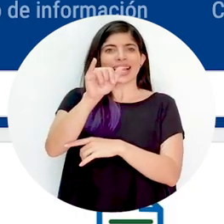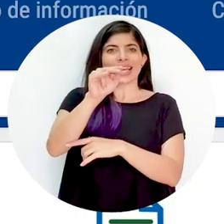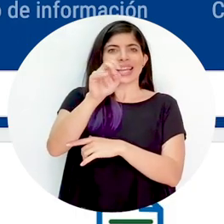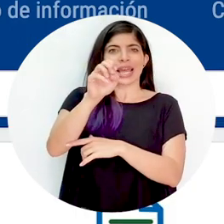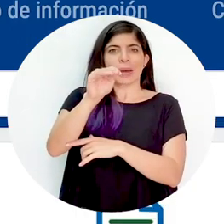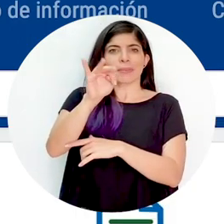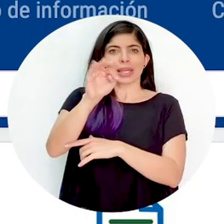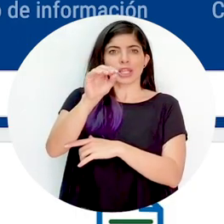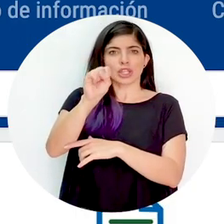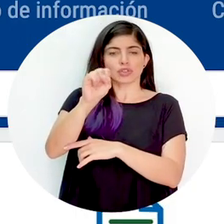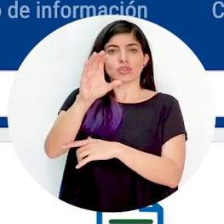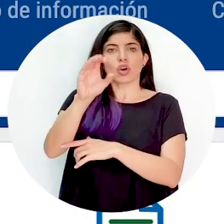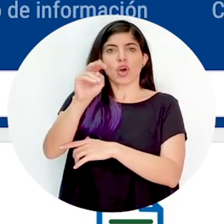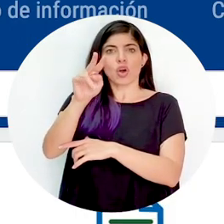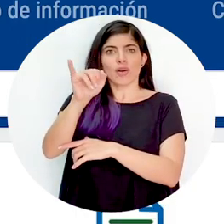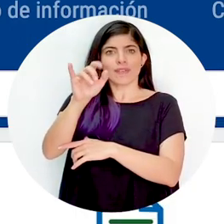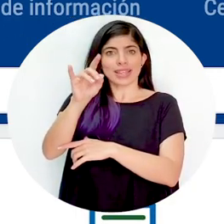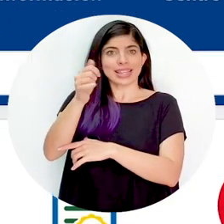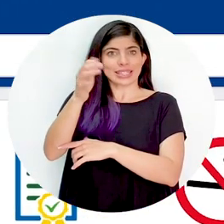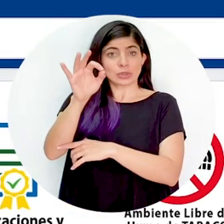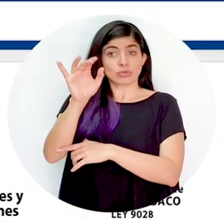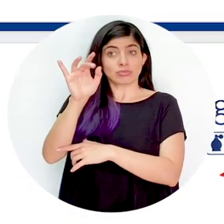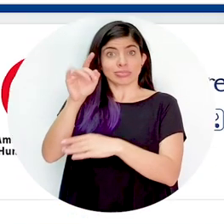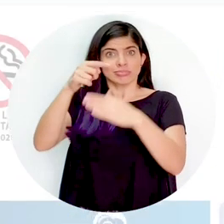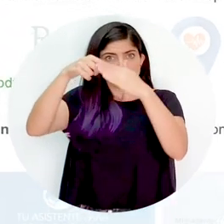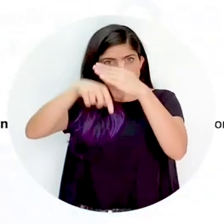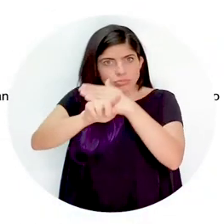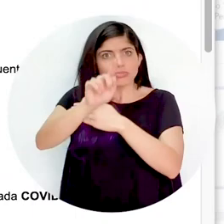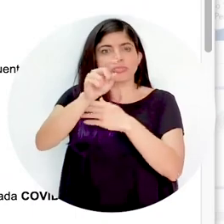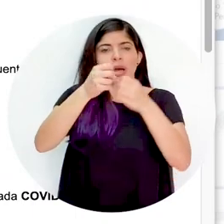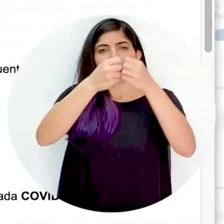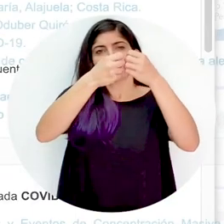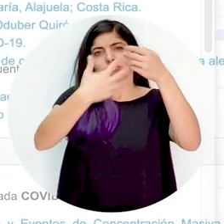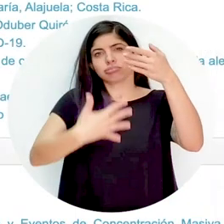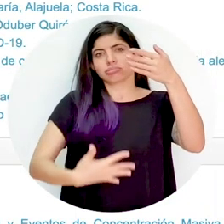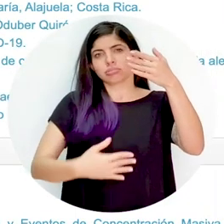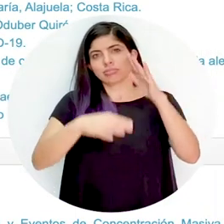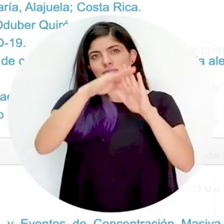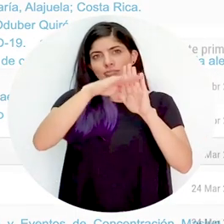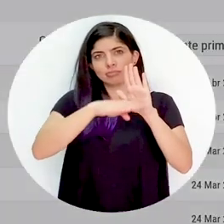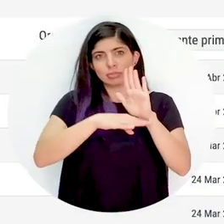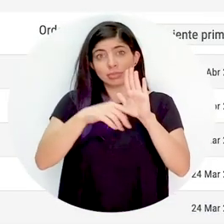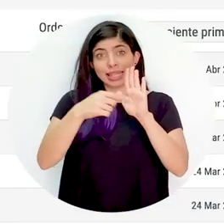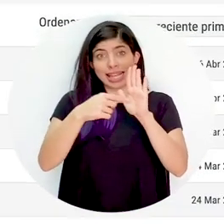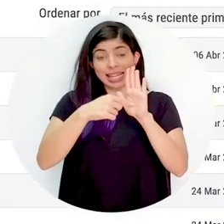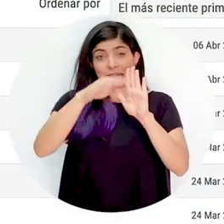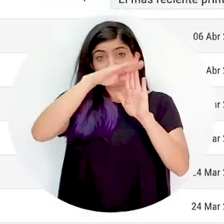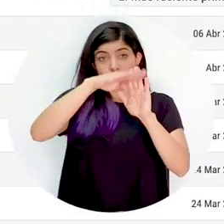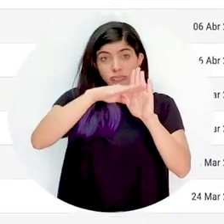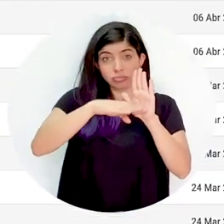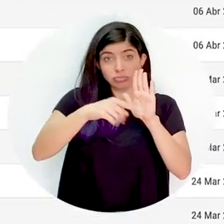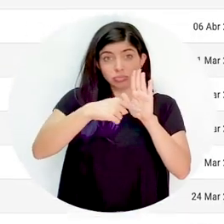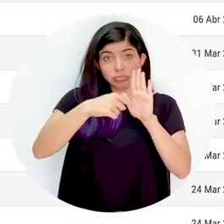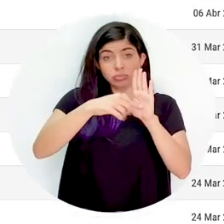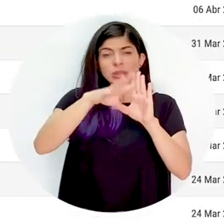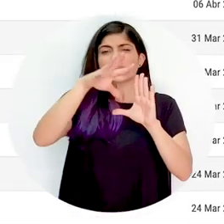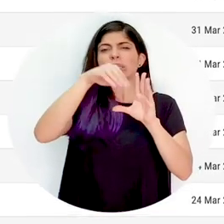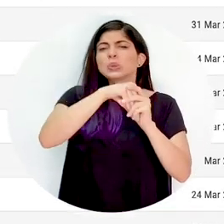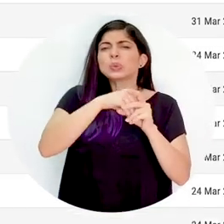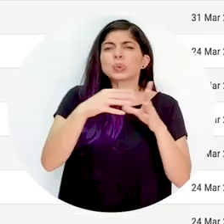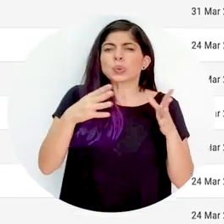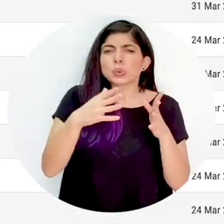LINEAMIENTOS COVID-19, doy Enter y aparecerán los lineamientos. Dichos lineamientos